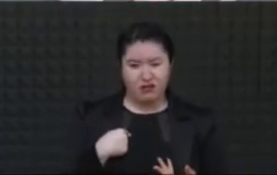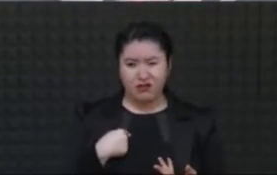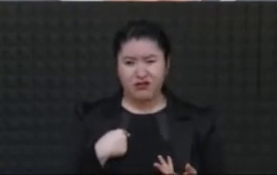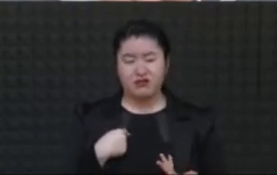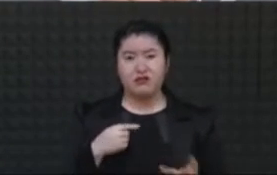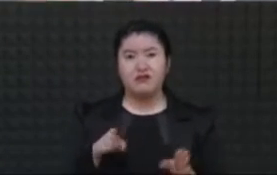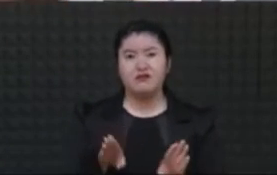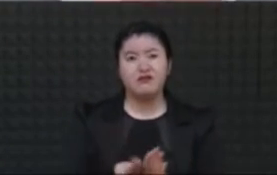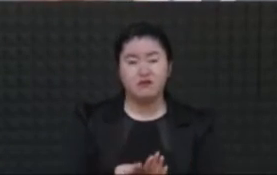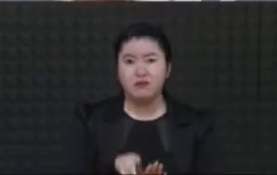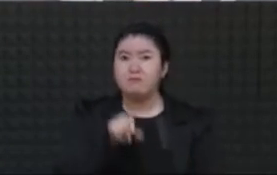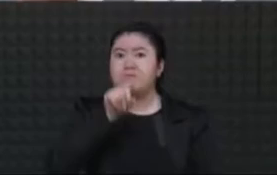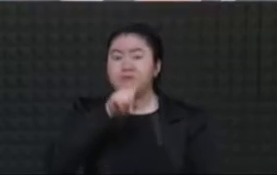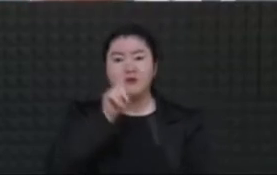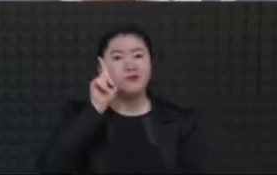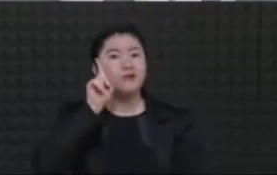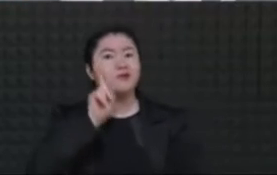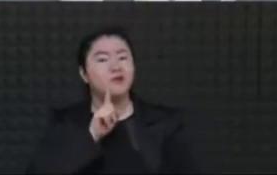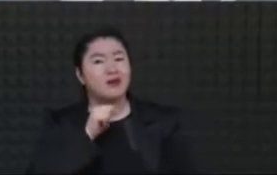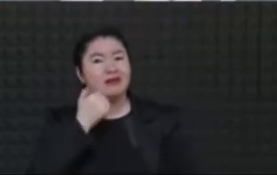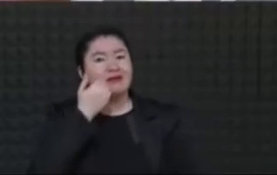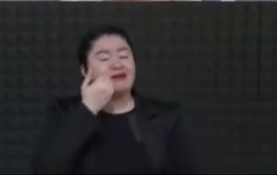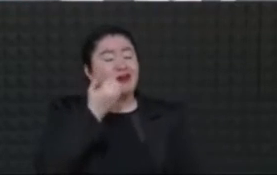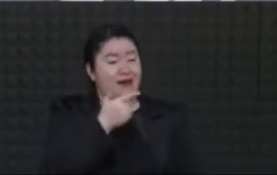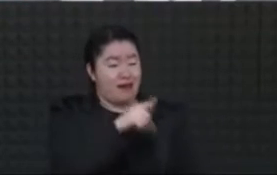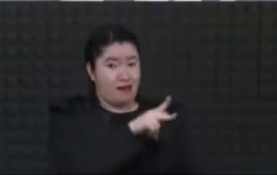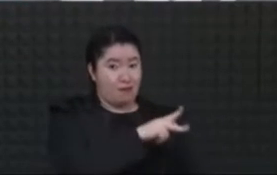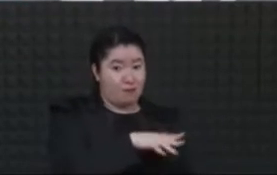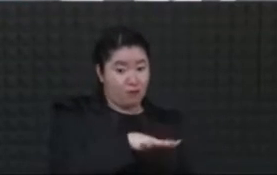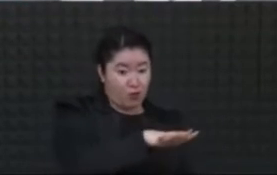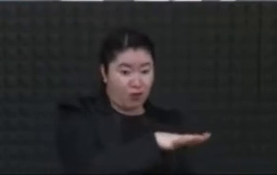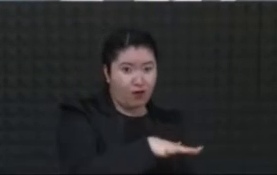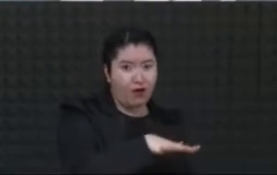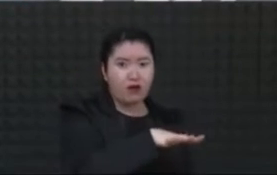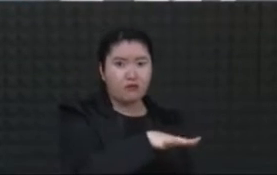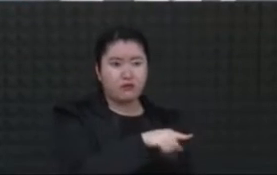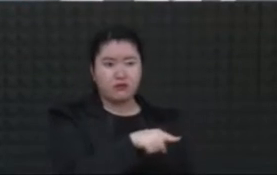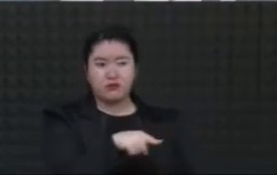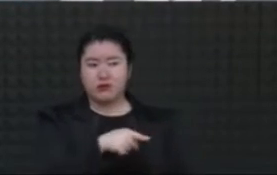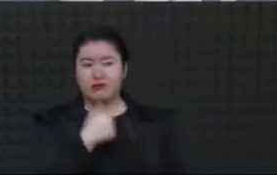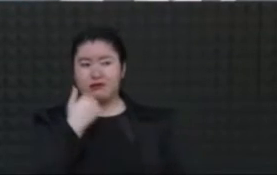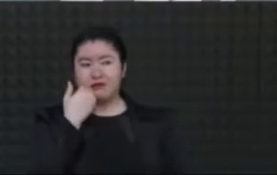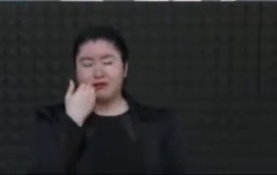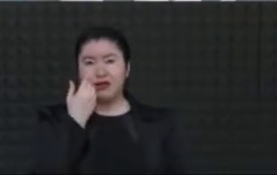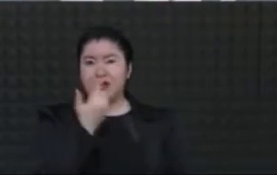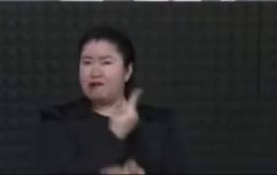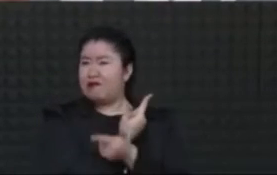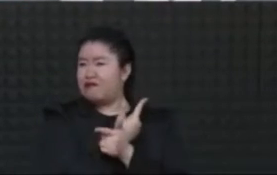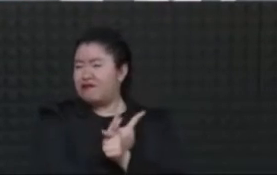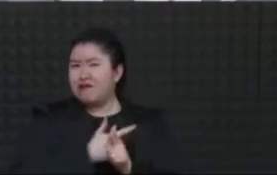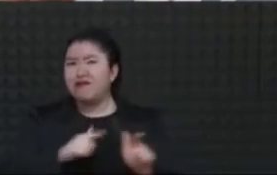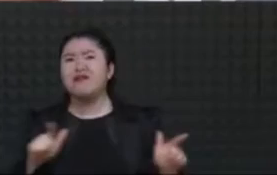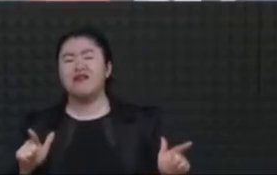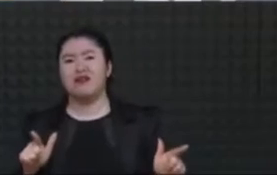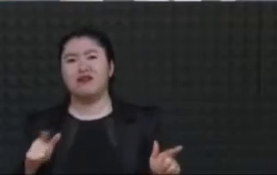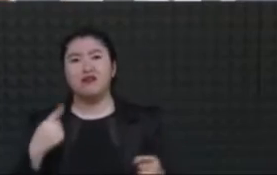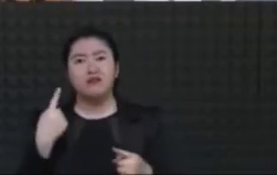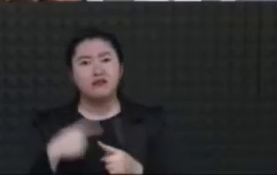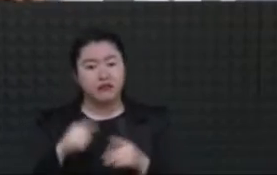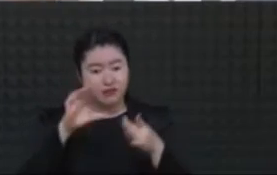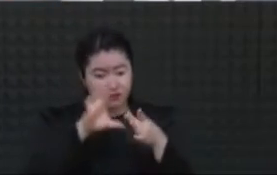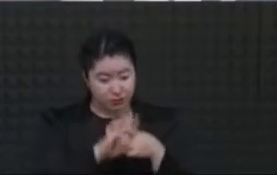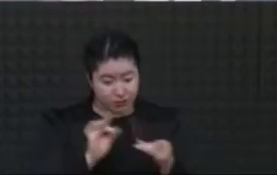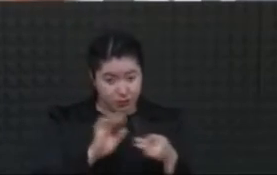de la búsqueda de la liberación de sus pueblos, aliándose con los españoles? ¿Quién va a hablar de esas